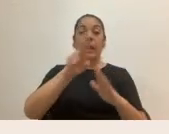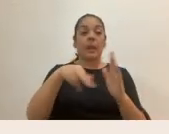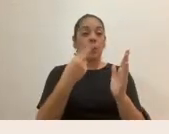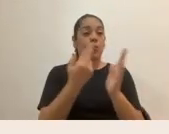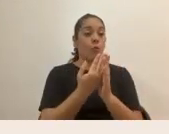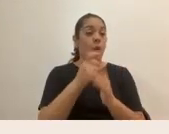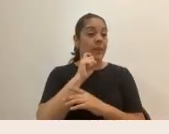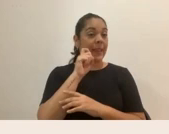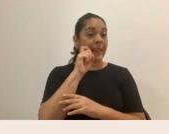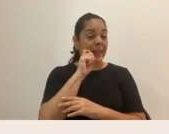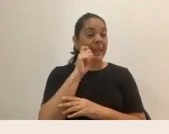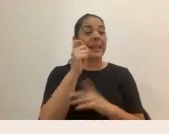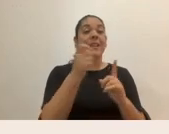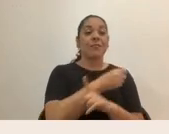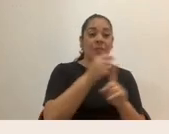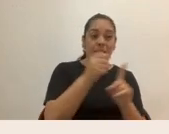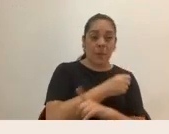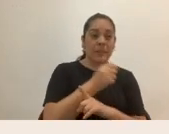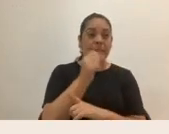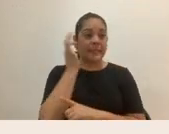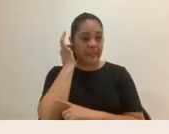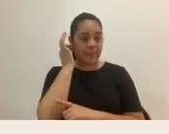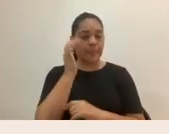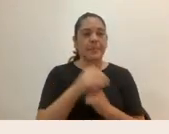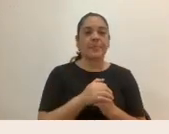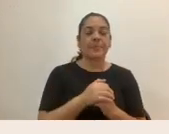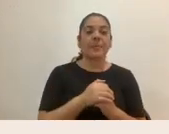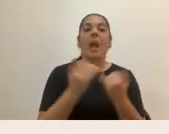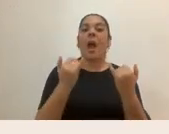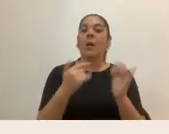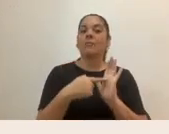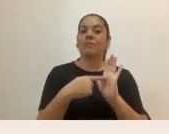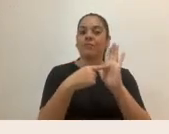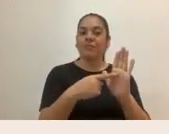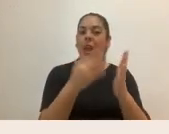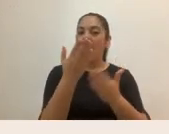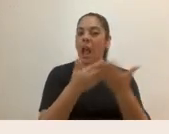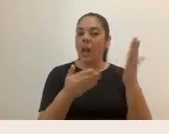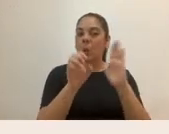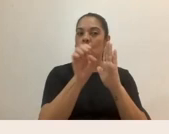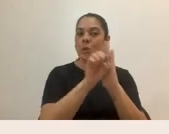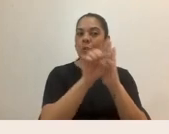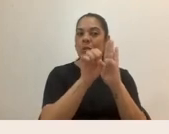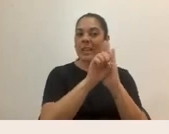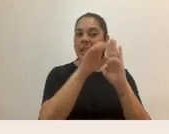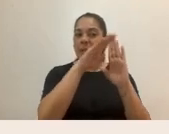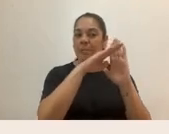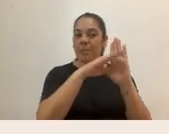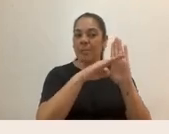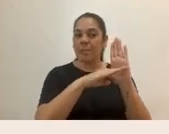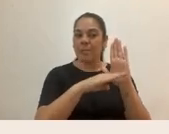el machismo y la violencia contra las mujeres. Entonces acá les pongo algunos ejemplos de lo que pueden ser los